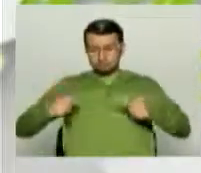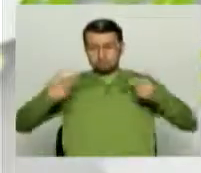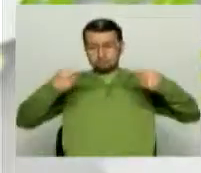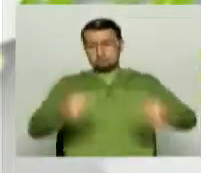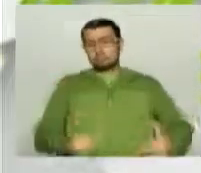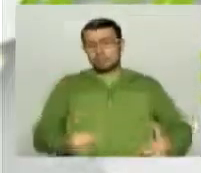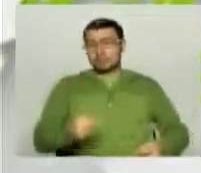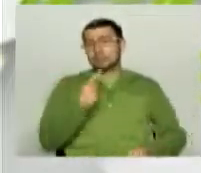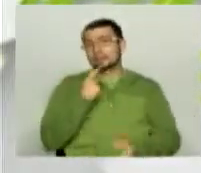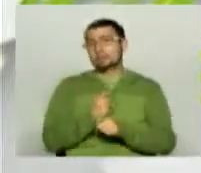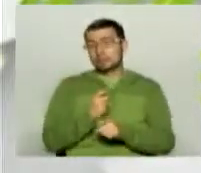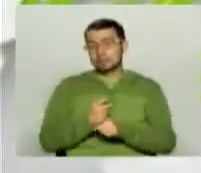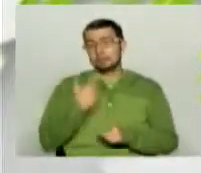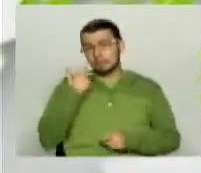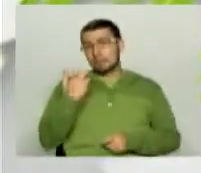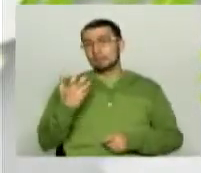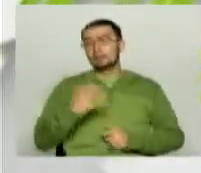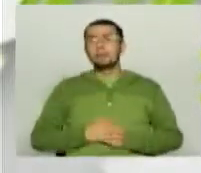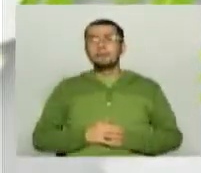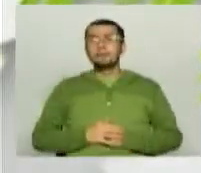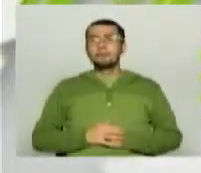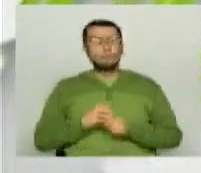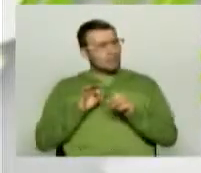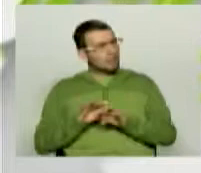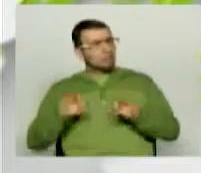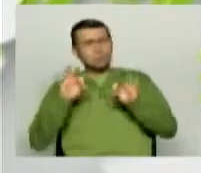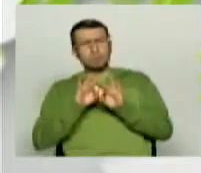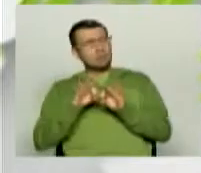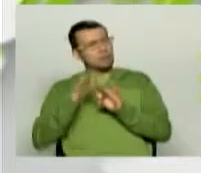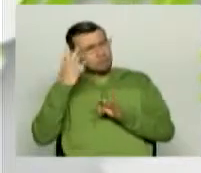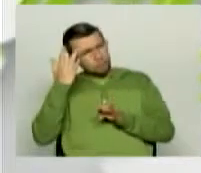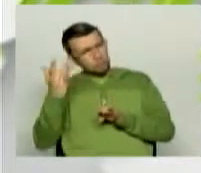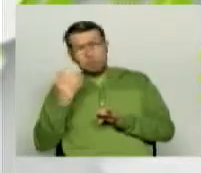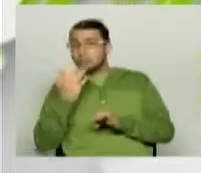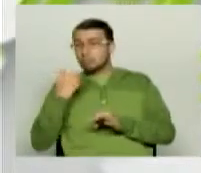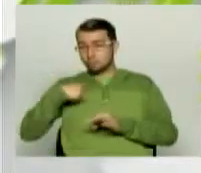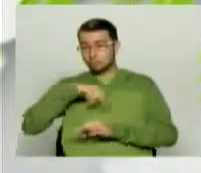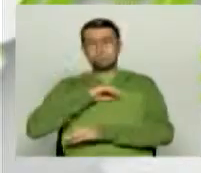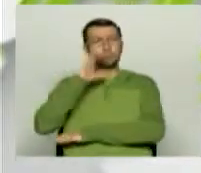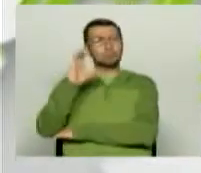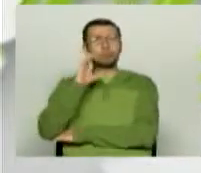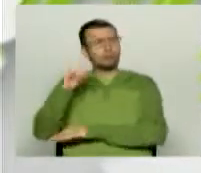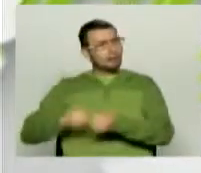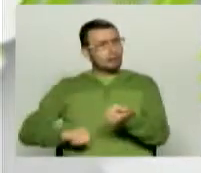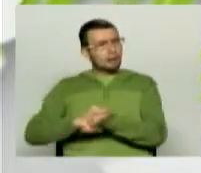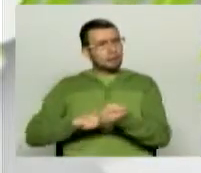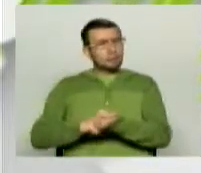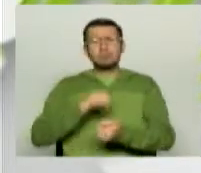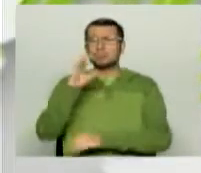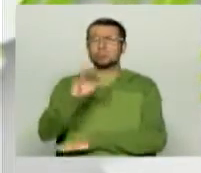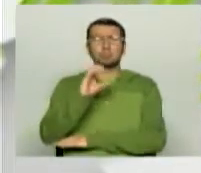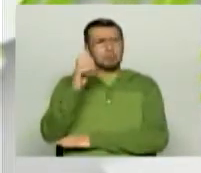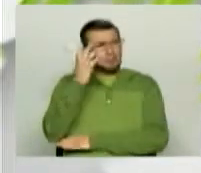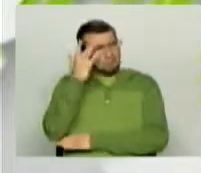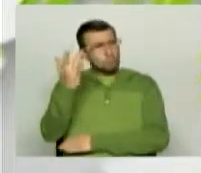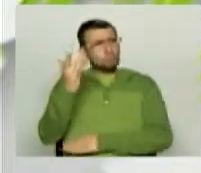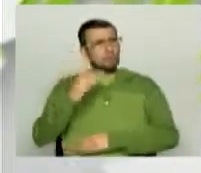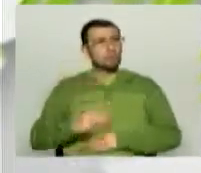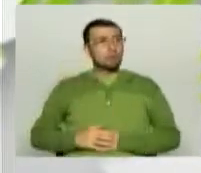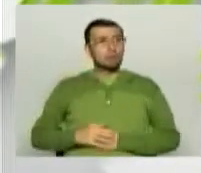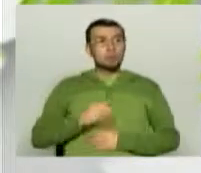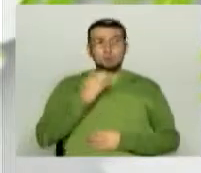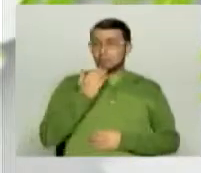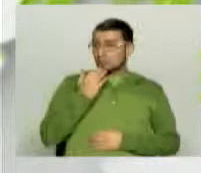compleja. Bueno, Juan Javier, ¿y por qué es tan importante pues que nosotros como colombianos apoyemos la selección? Quiero decir con esto que ya